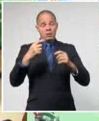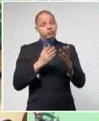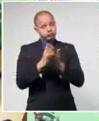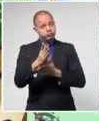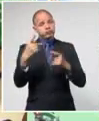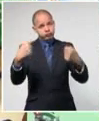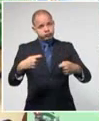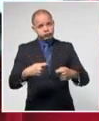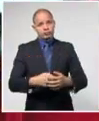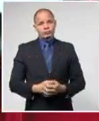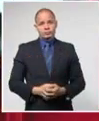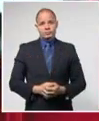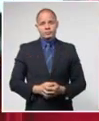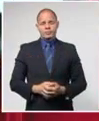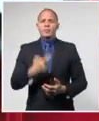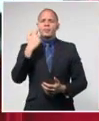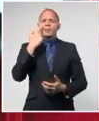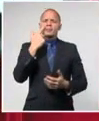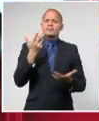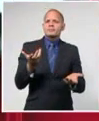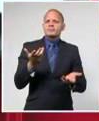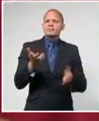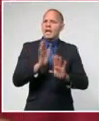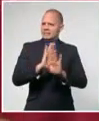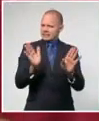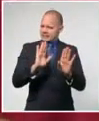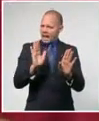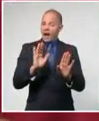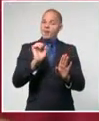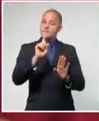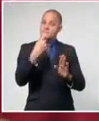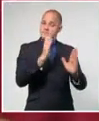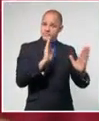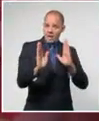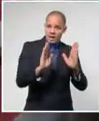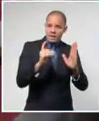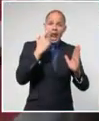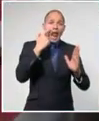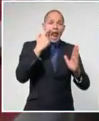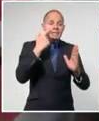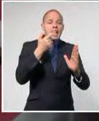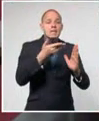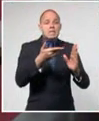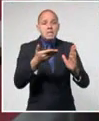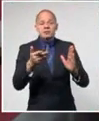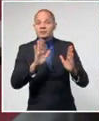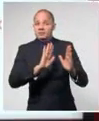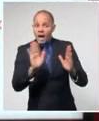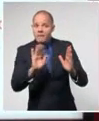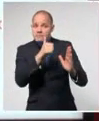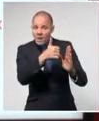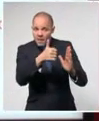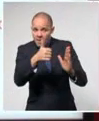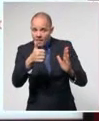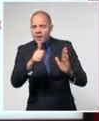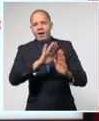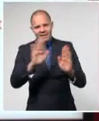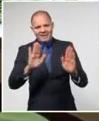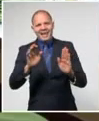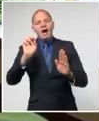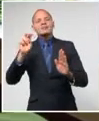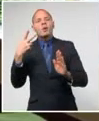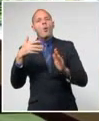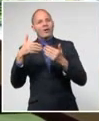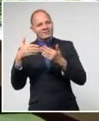recuperación. Con éxito concluyó un primer momento de normalidad porque unido al trabajo intersectorial y el apoyo